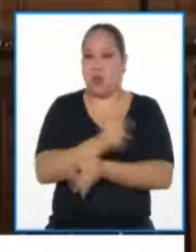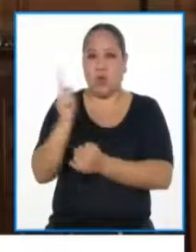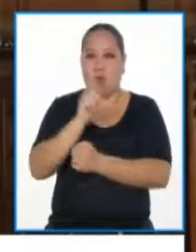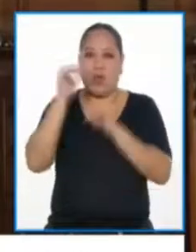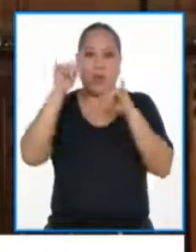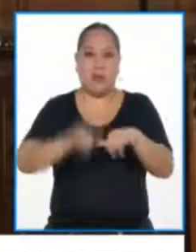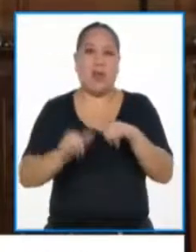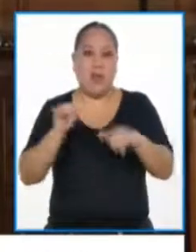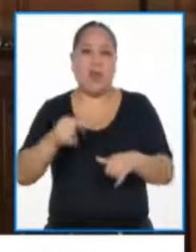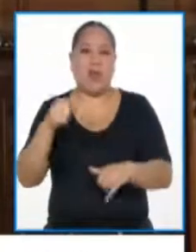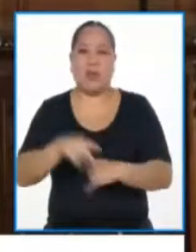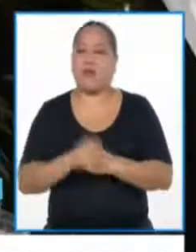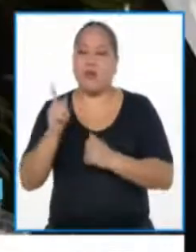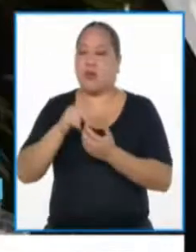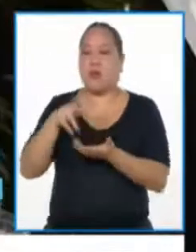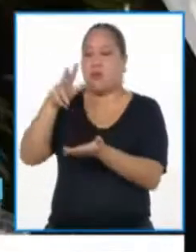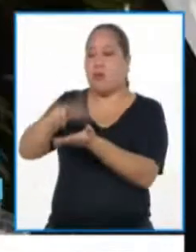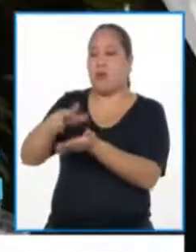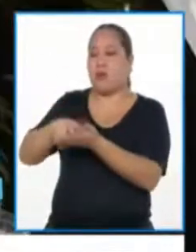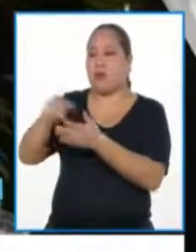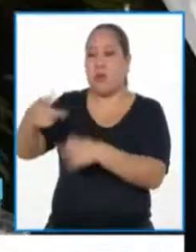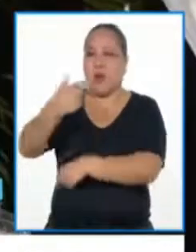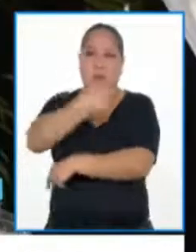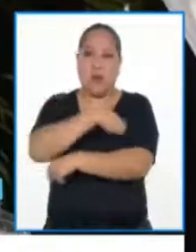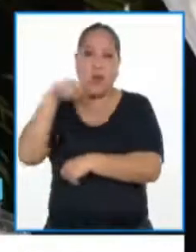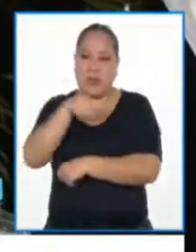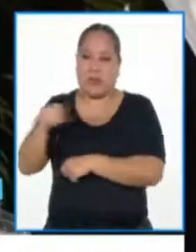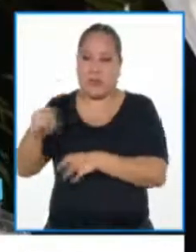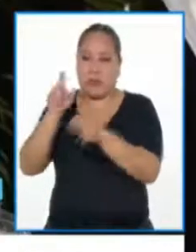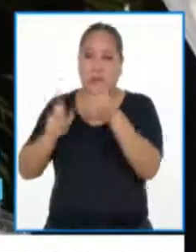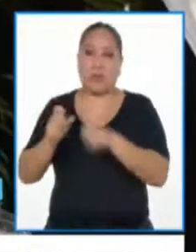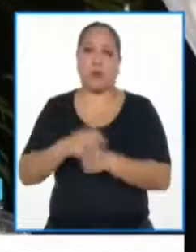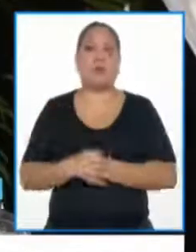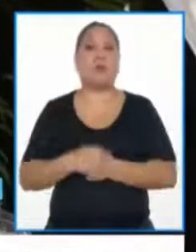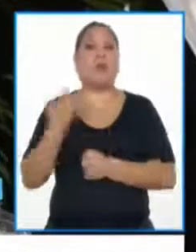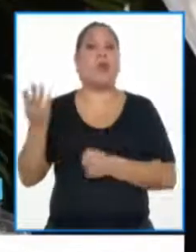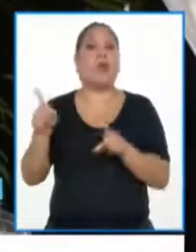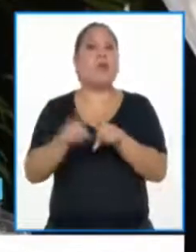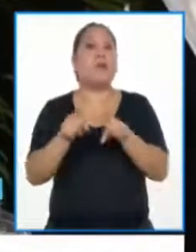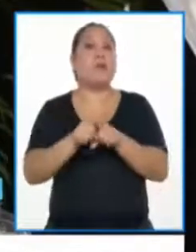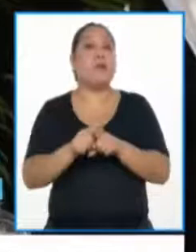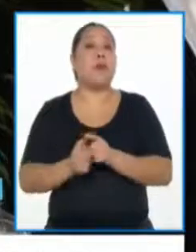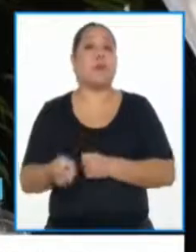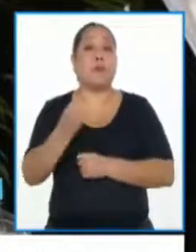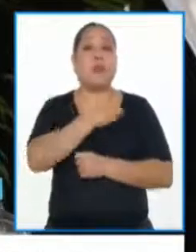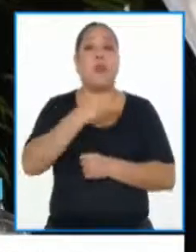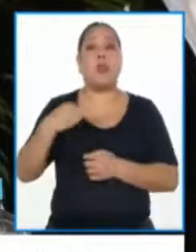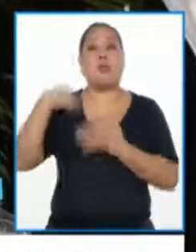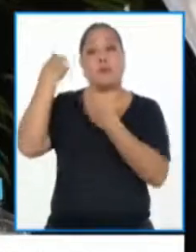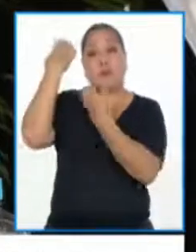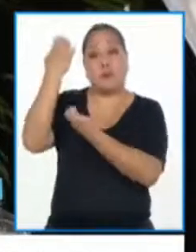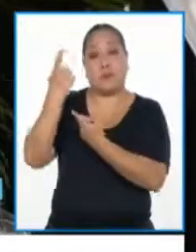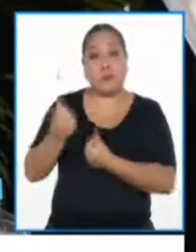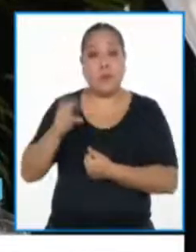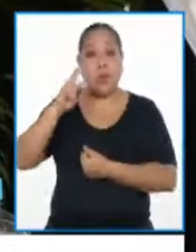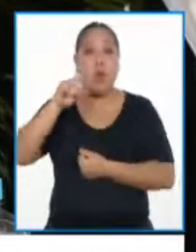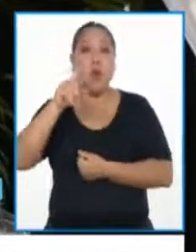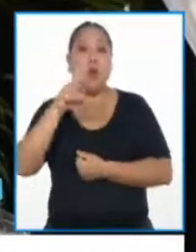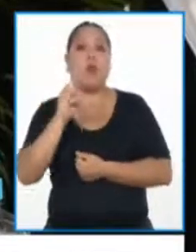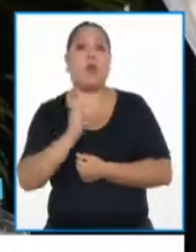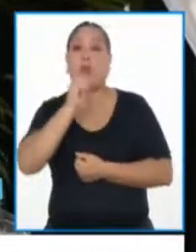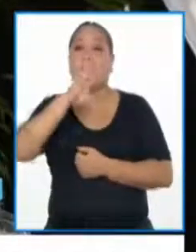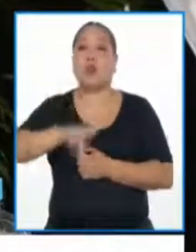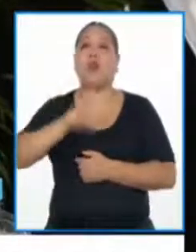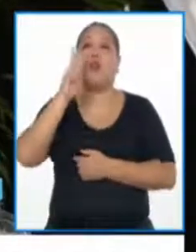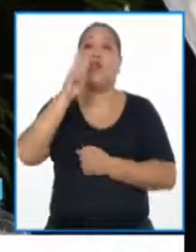la vacunación de esas personas. A su turno, el ministro de Economía, Waldo Mendoza, anunció la aprobación de dos decretos de urgencia del